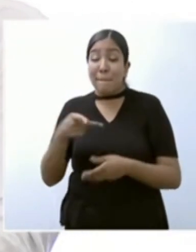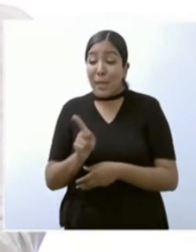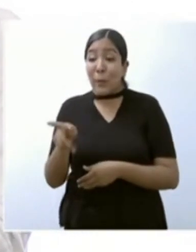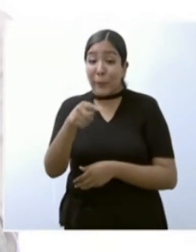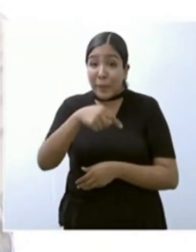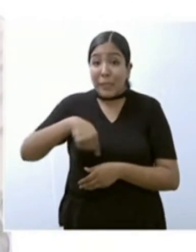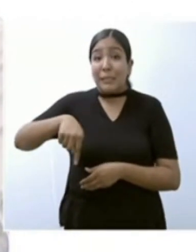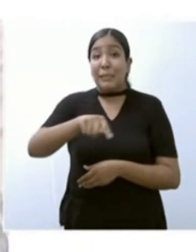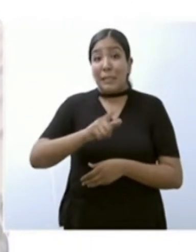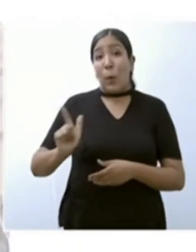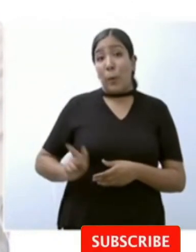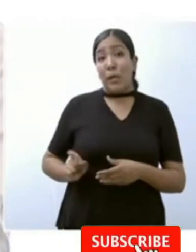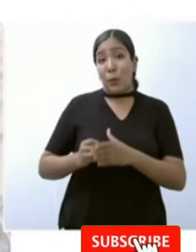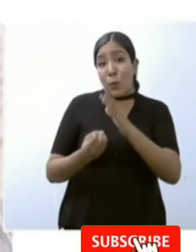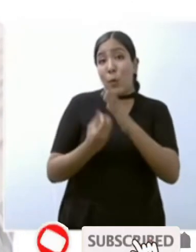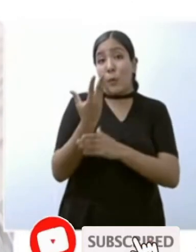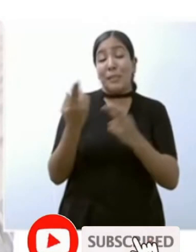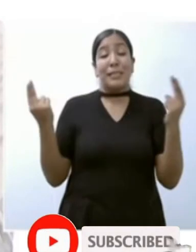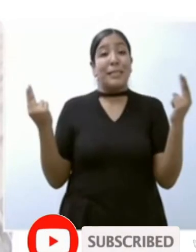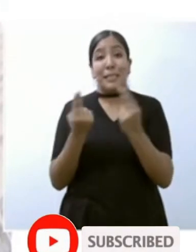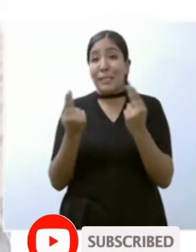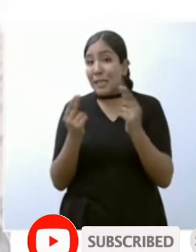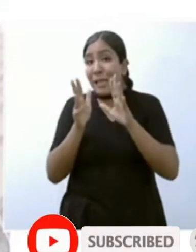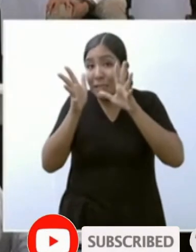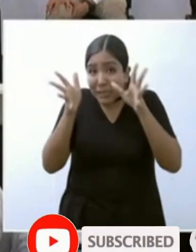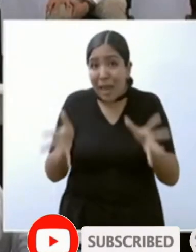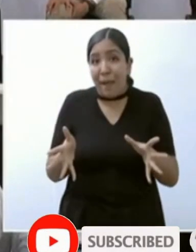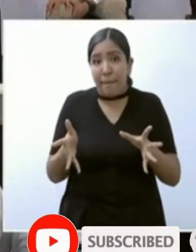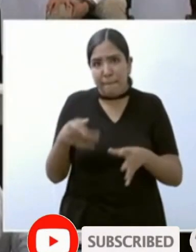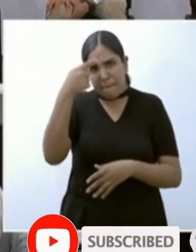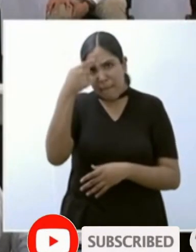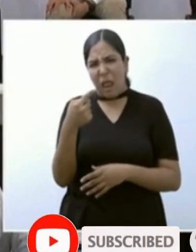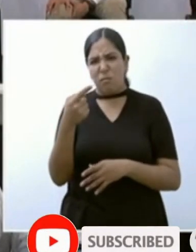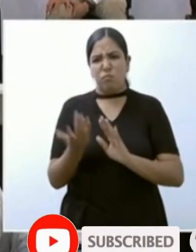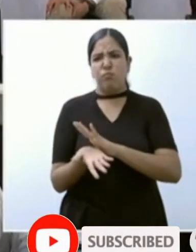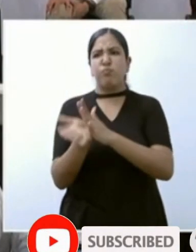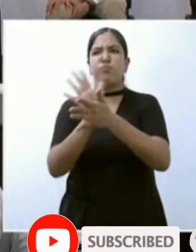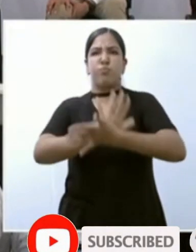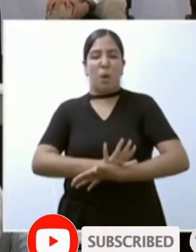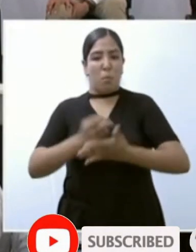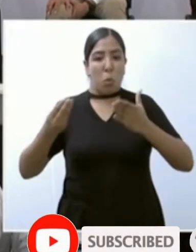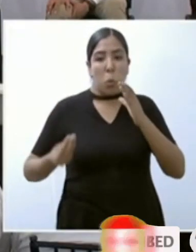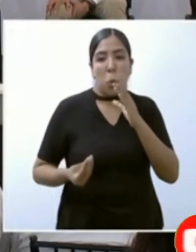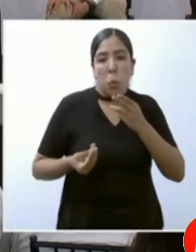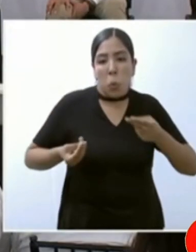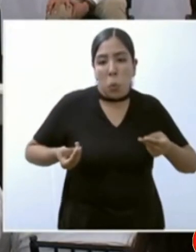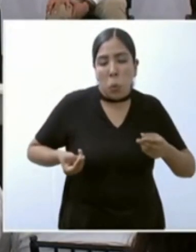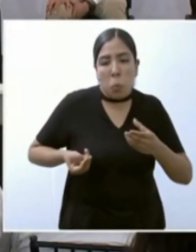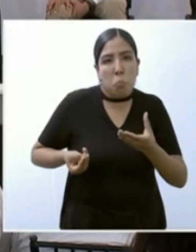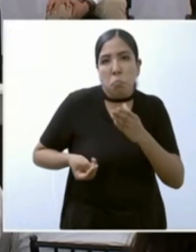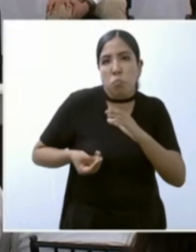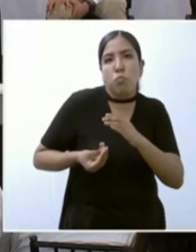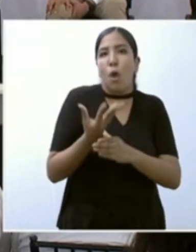llevar a cabo un cambio una transformación en el país si